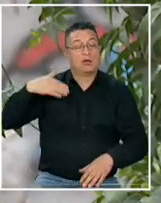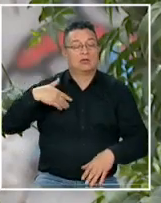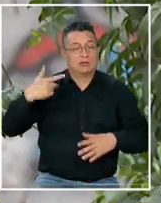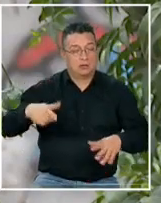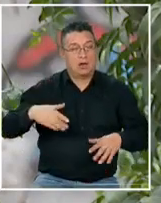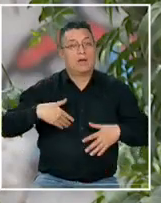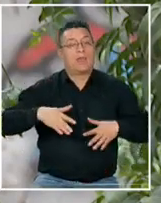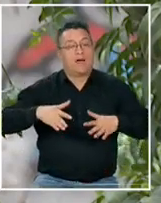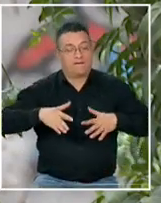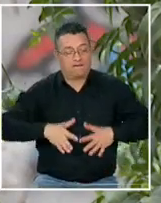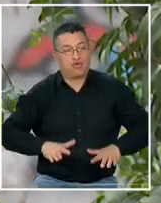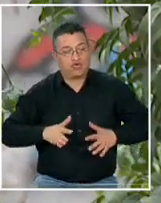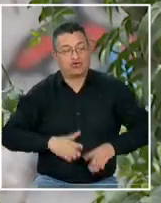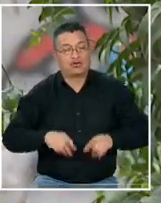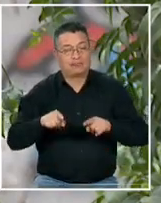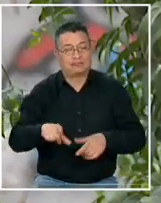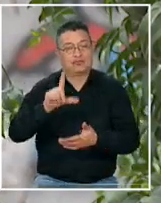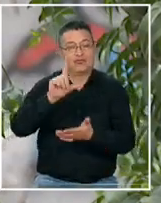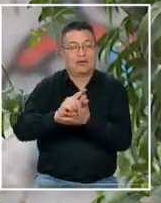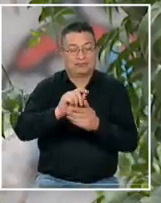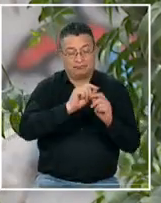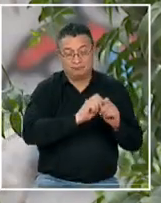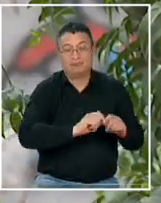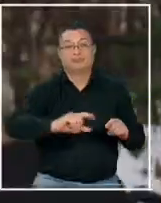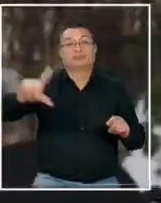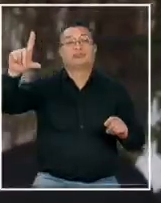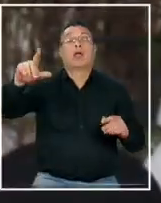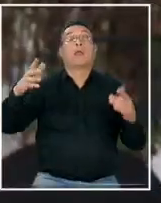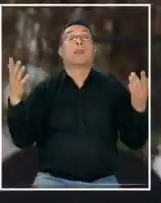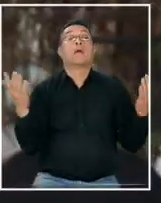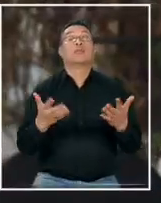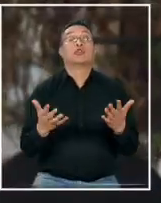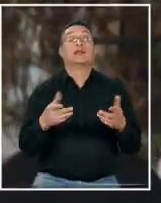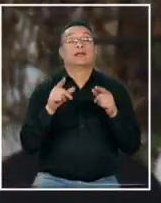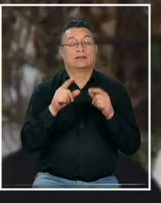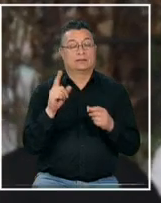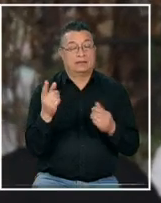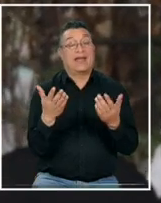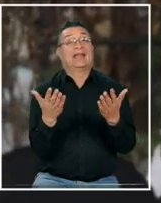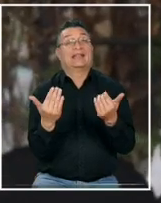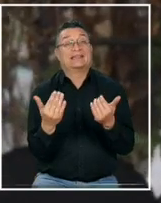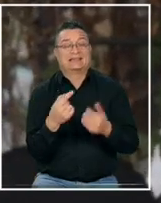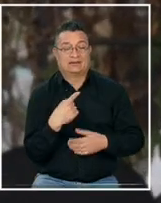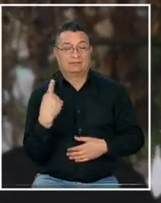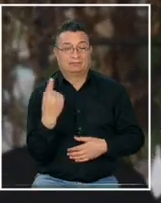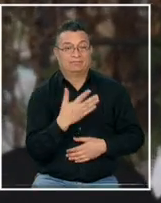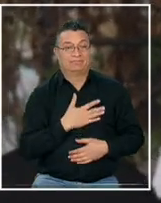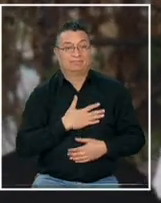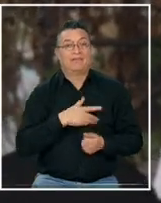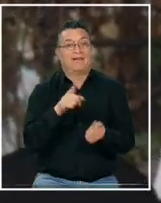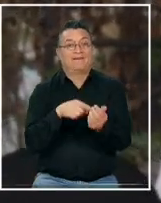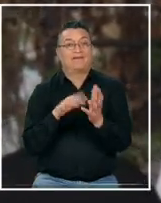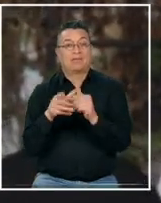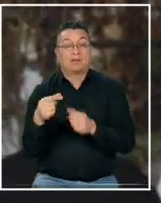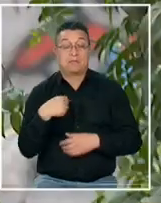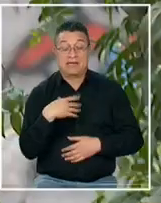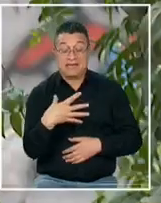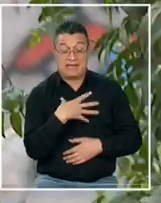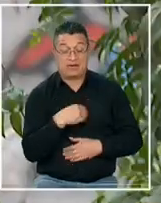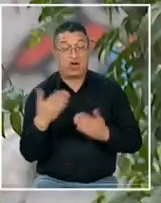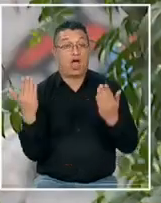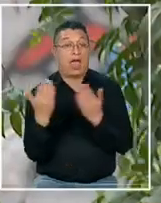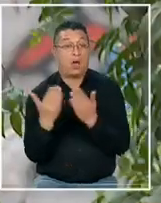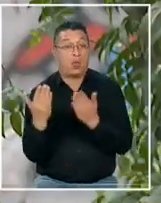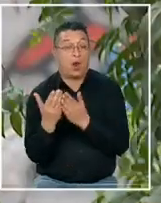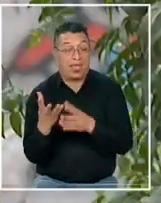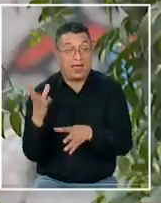fundar cierto este espacio por necesidad primero nuestra familiar ya que mi hijo en el colegio en la